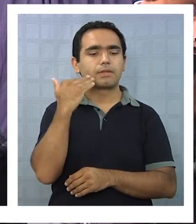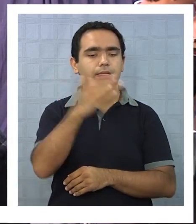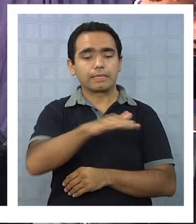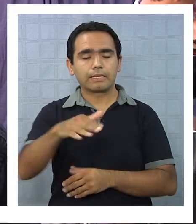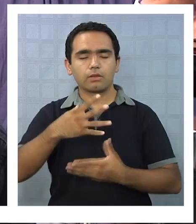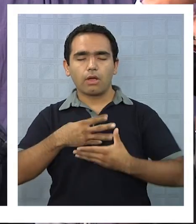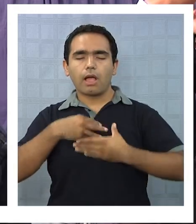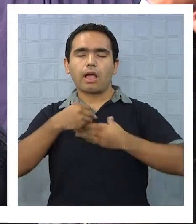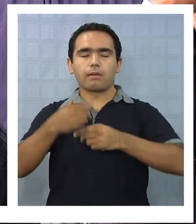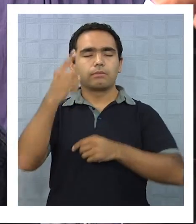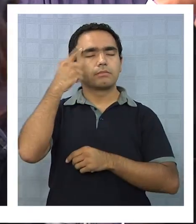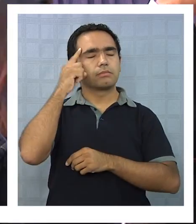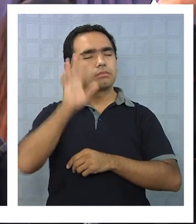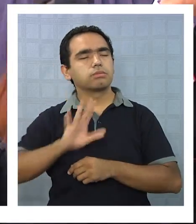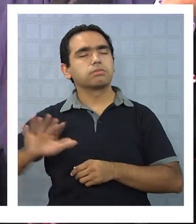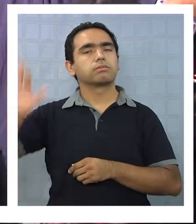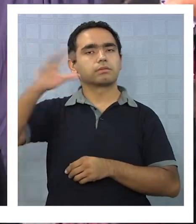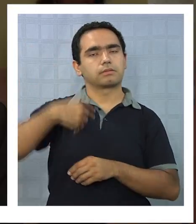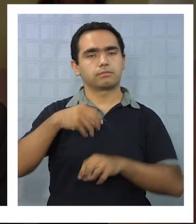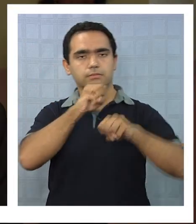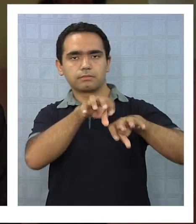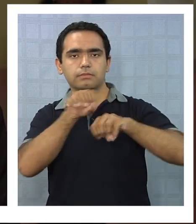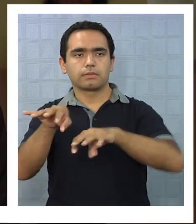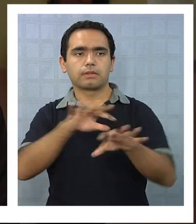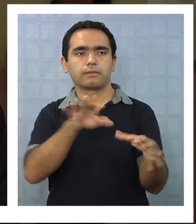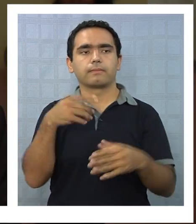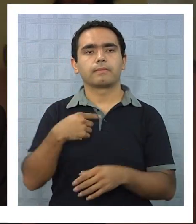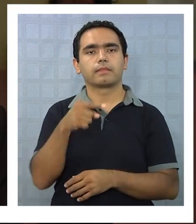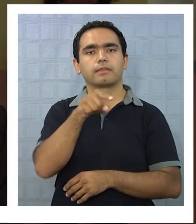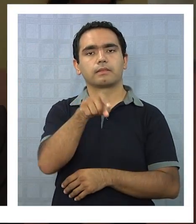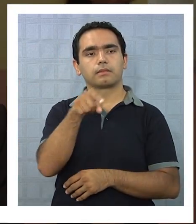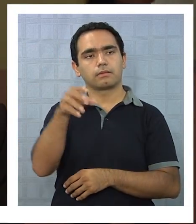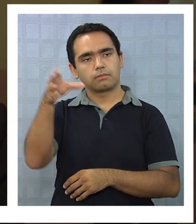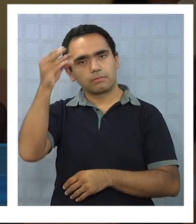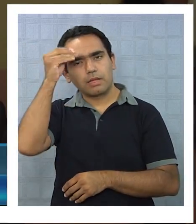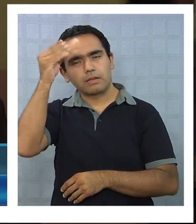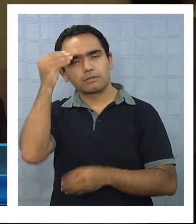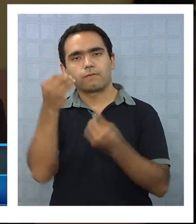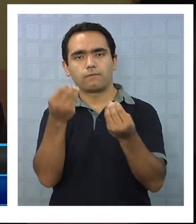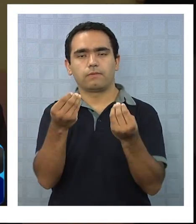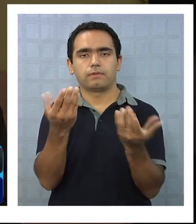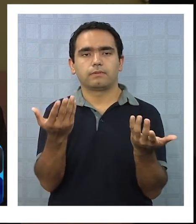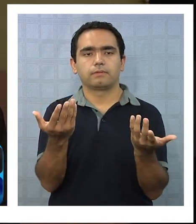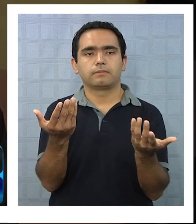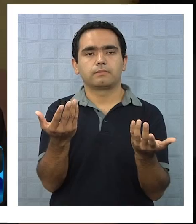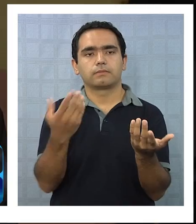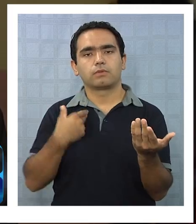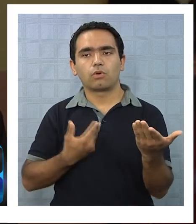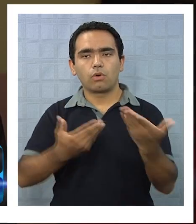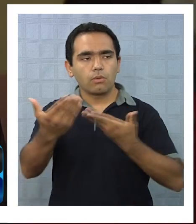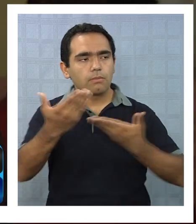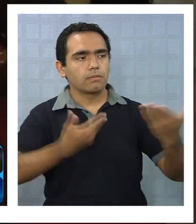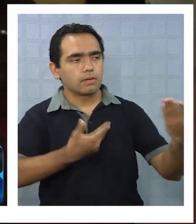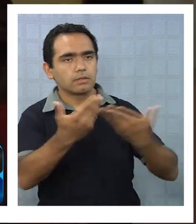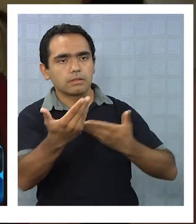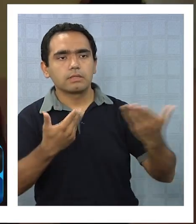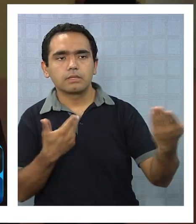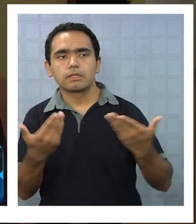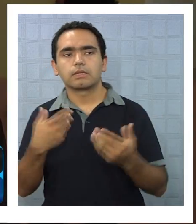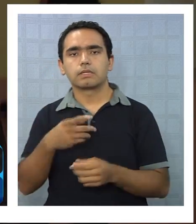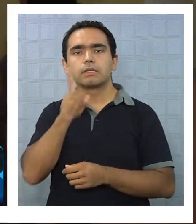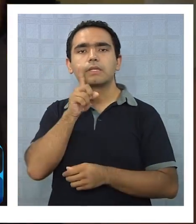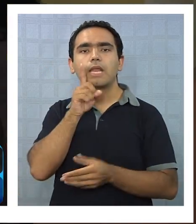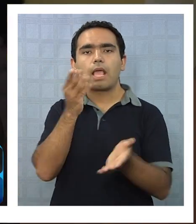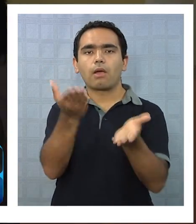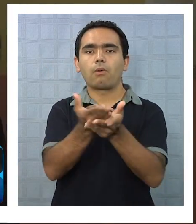sus cosas más profundas, que bonita experiencia. Ha estado súper bonito compartir con los chicos, estar en una escuela